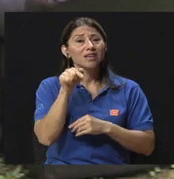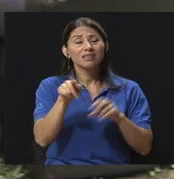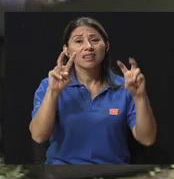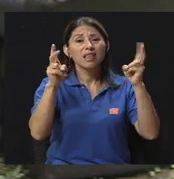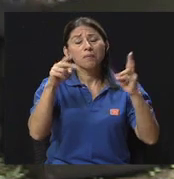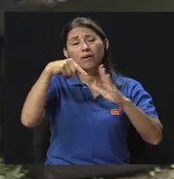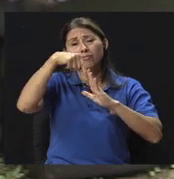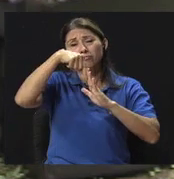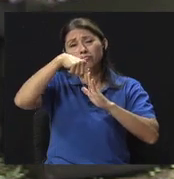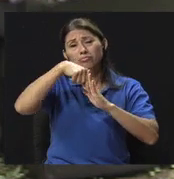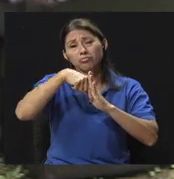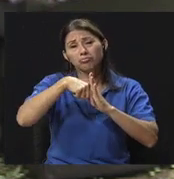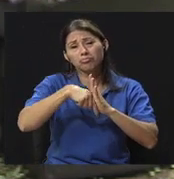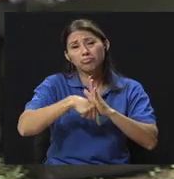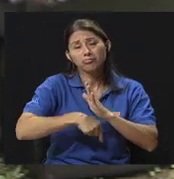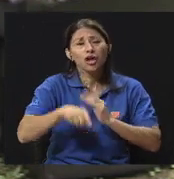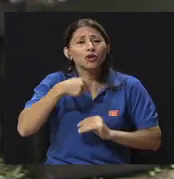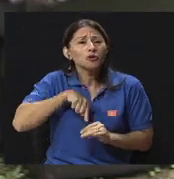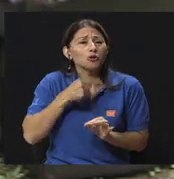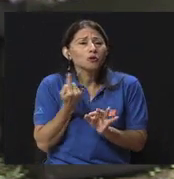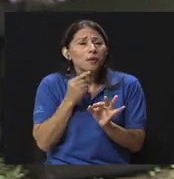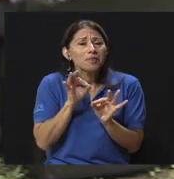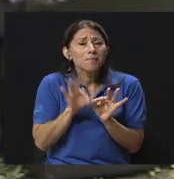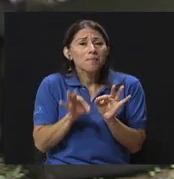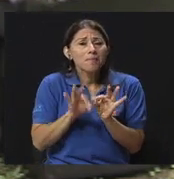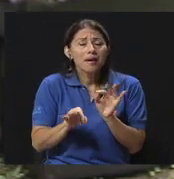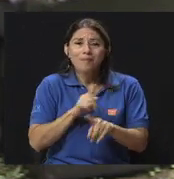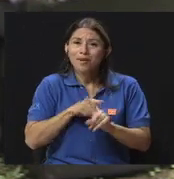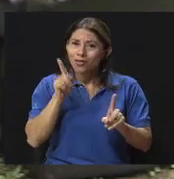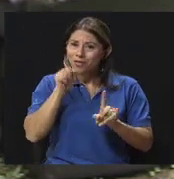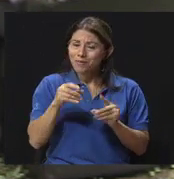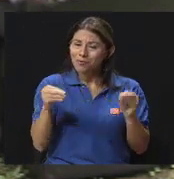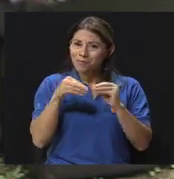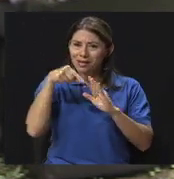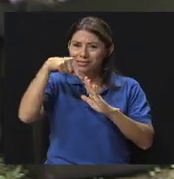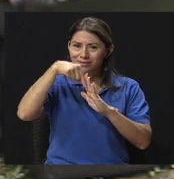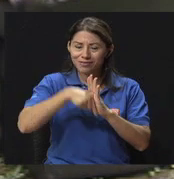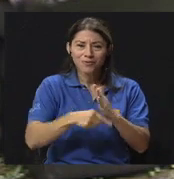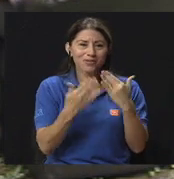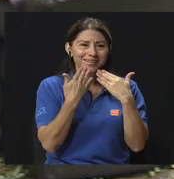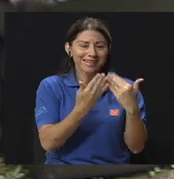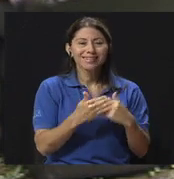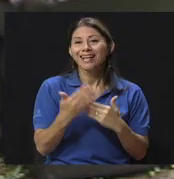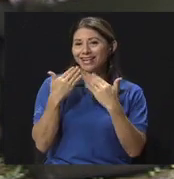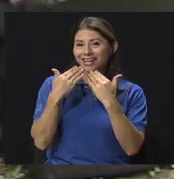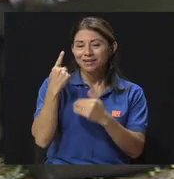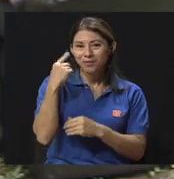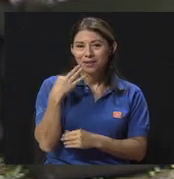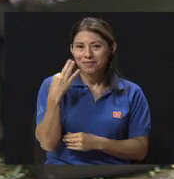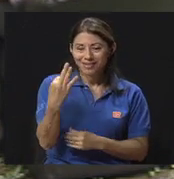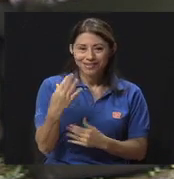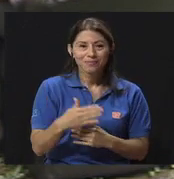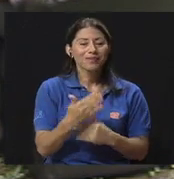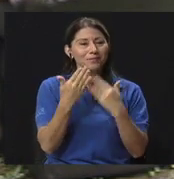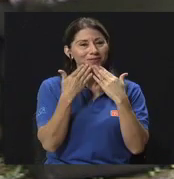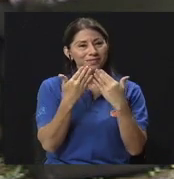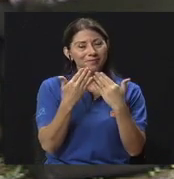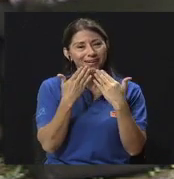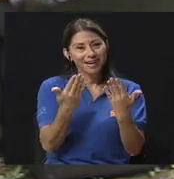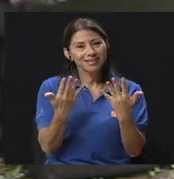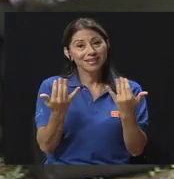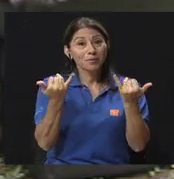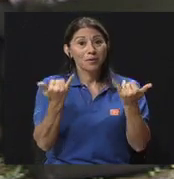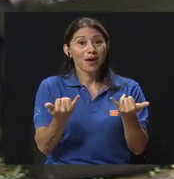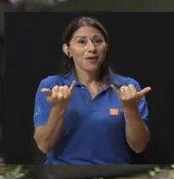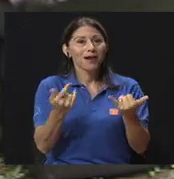tratamos pinceladas, pero el tema de la salud mental sí deberíamos de retomarlo. Muchas gracias, Shirley. Gracias por la invitación. Un placer. gracias, Shirley. Nos